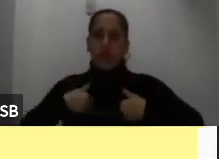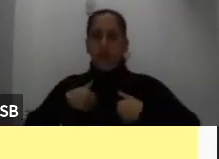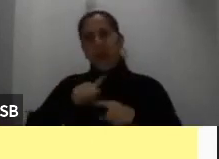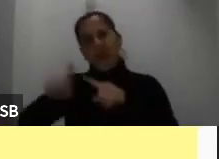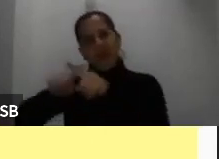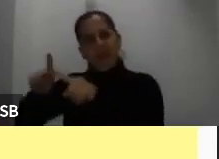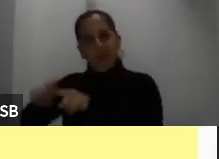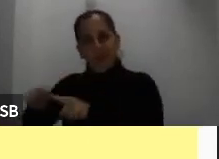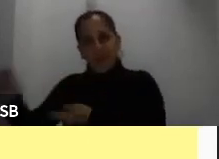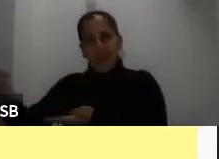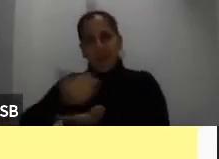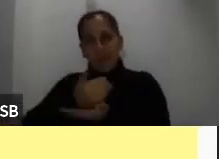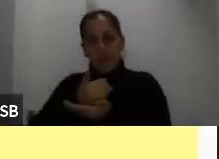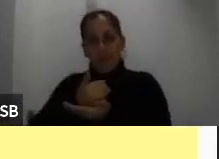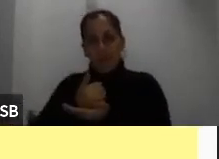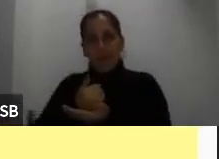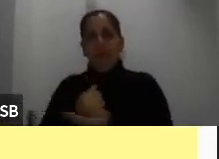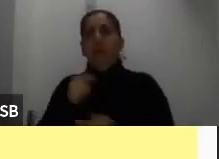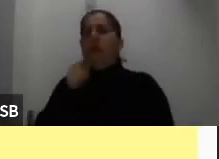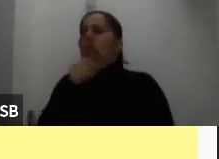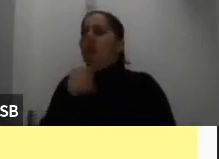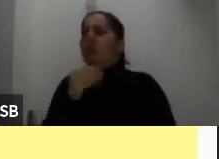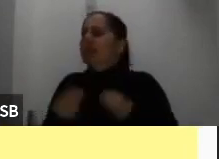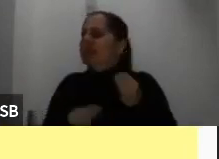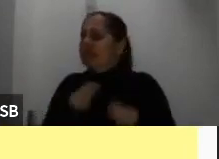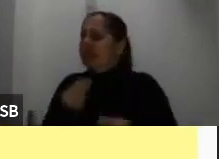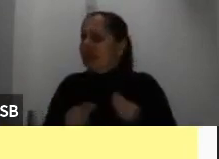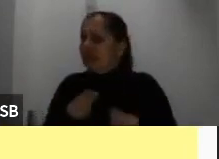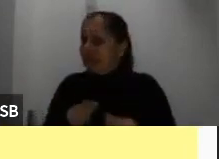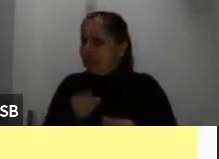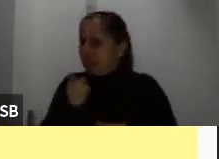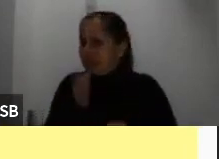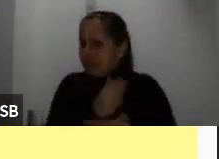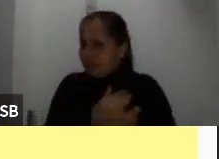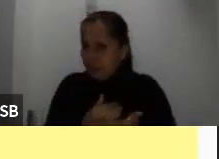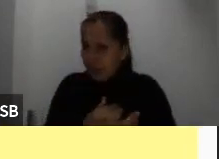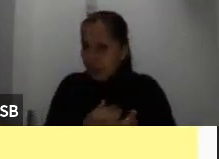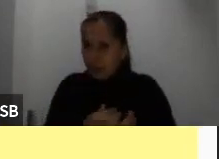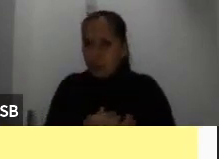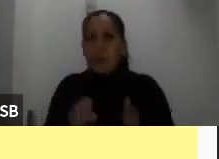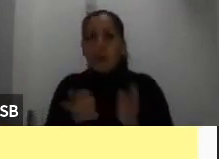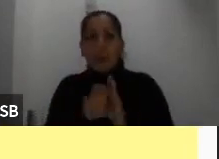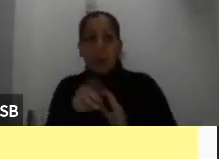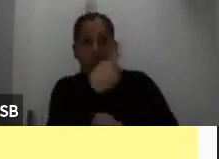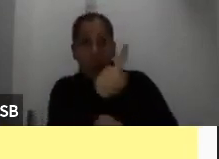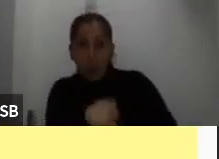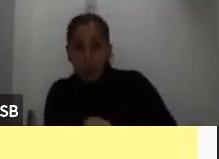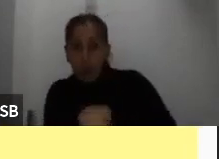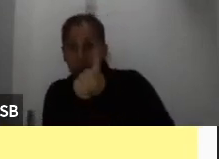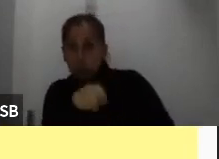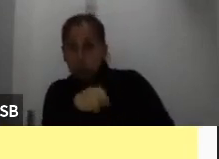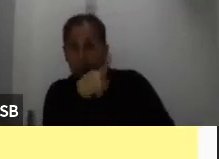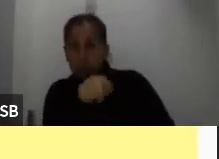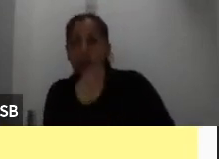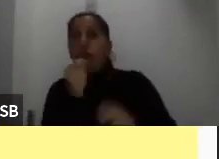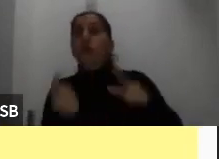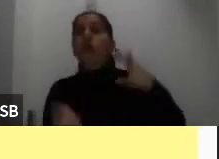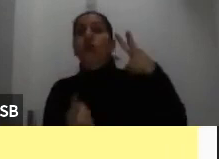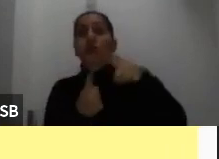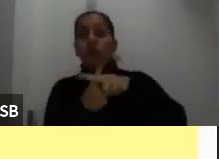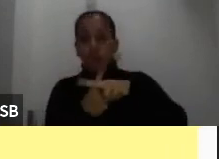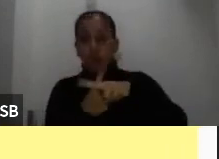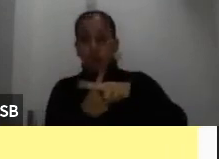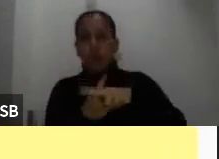Entonces, lo que ustedes deben hacer en esta sección es si alguna de estas aplica, nada más van a colocar con